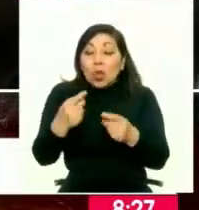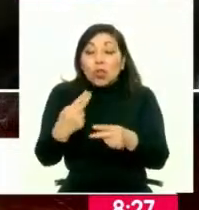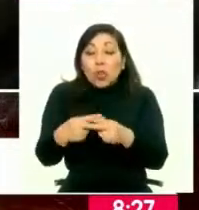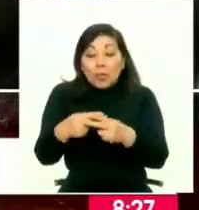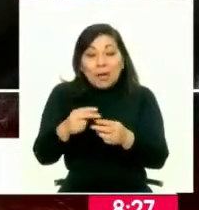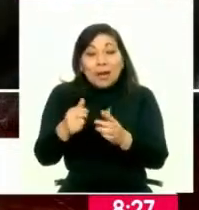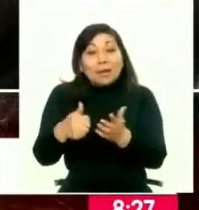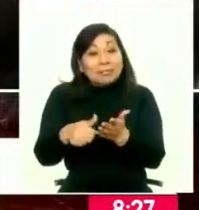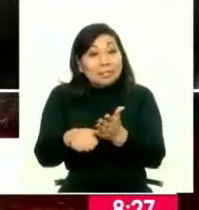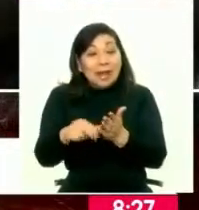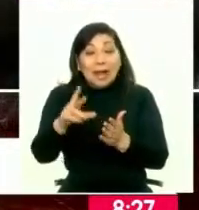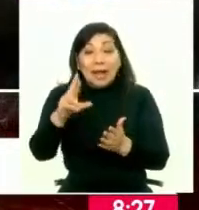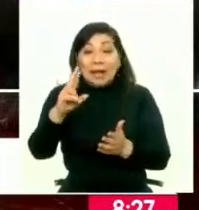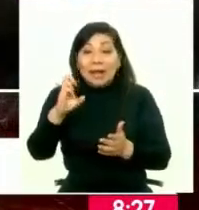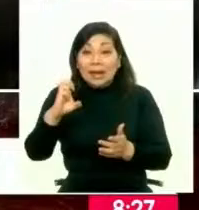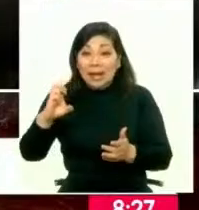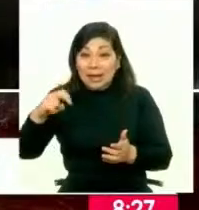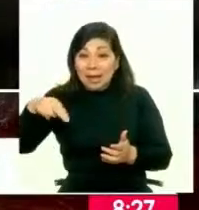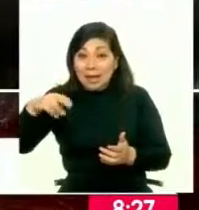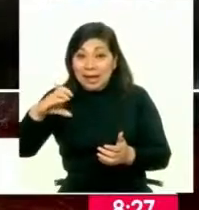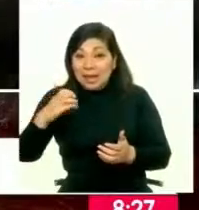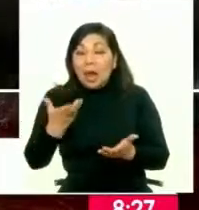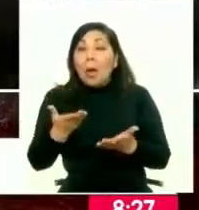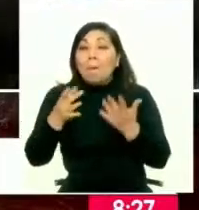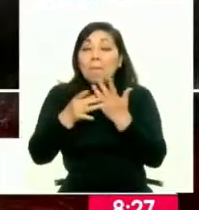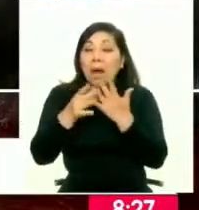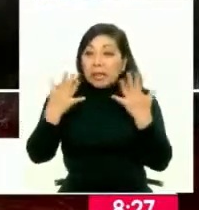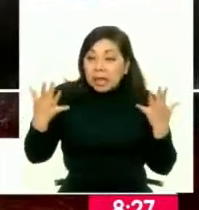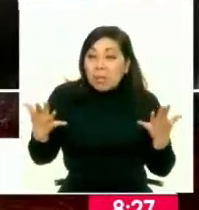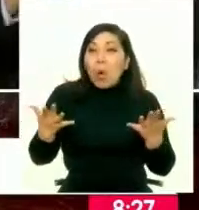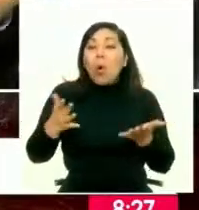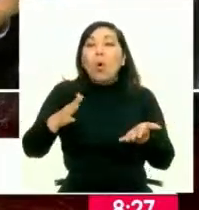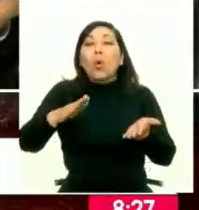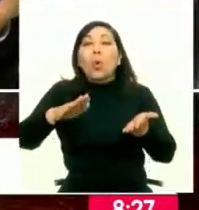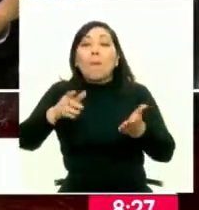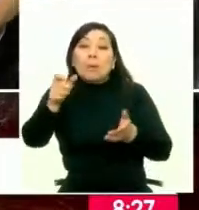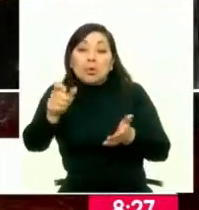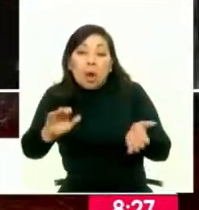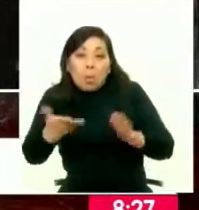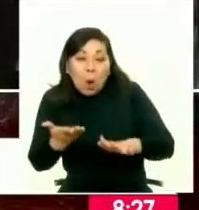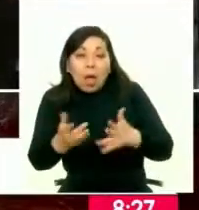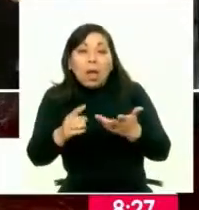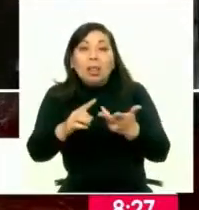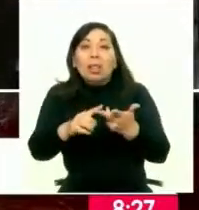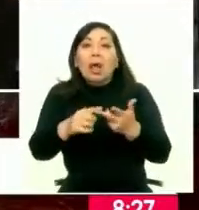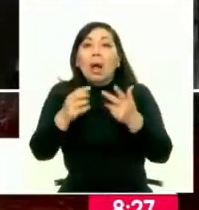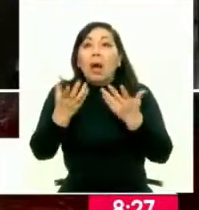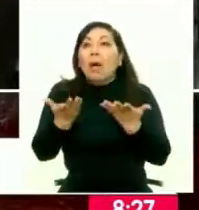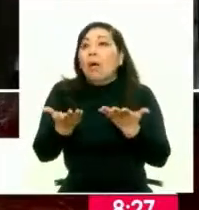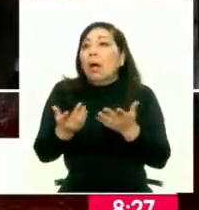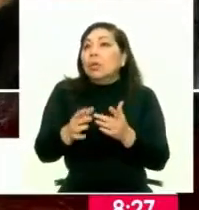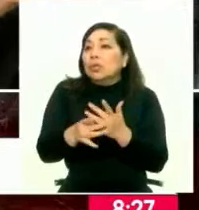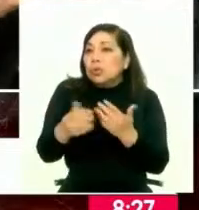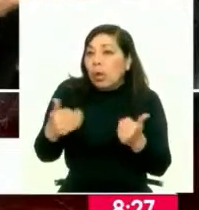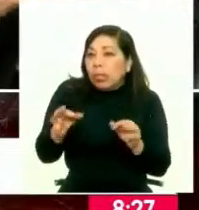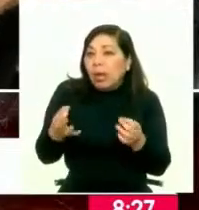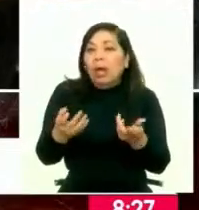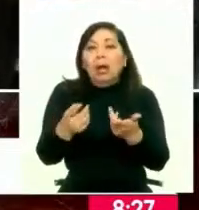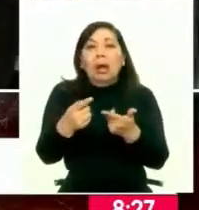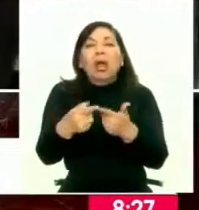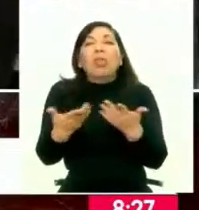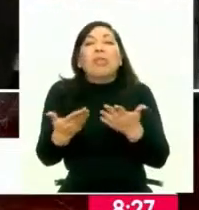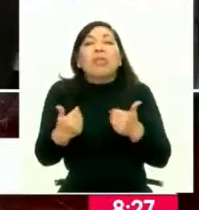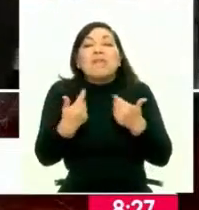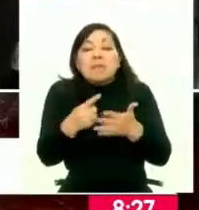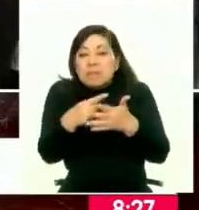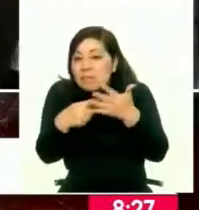de Reniek del registro civil, con sus nacimientos, matrimonios y defunciones, y la base de datos del registro único de identificación